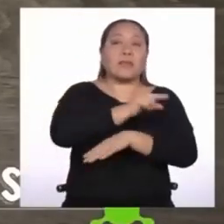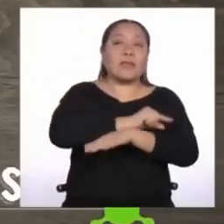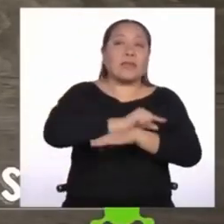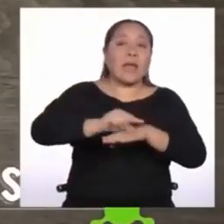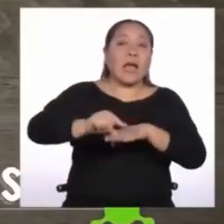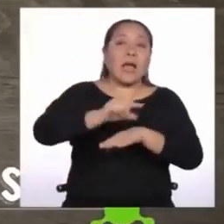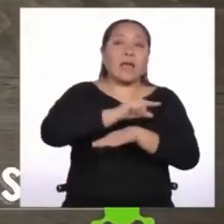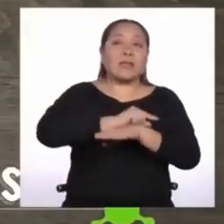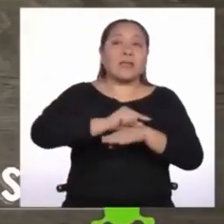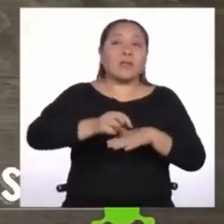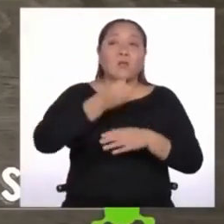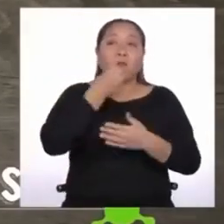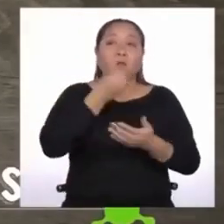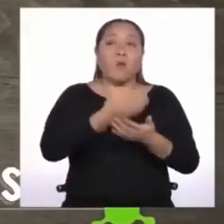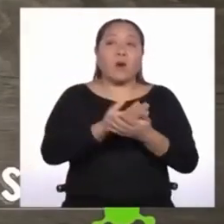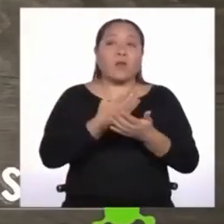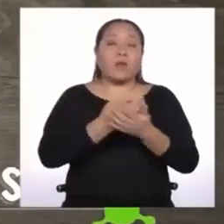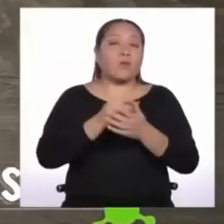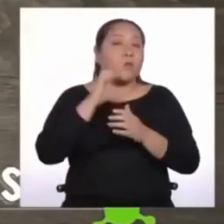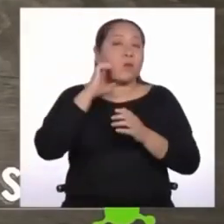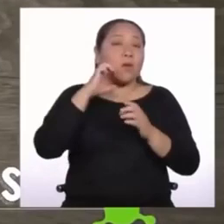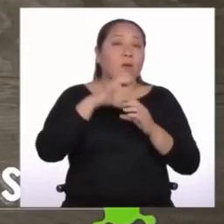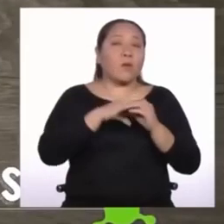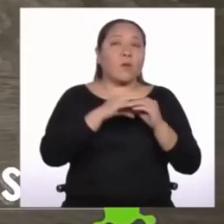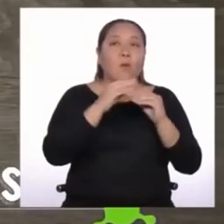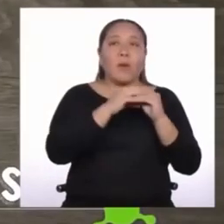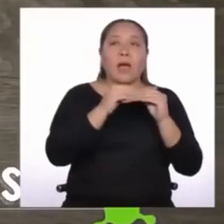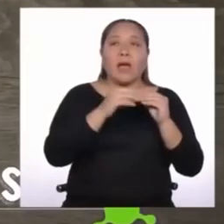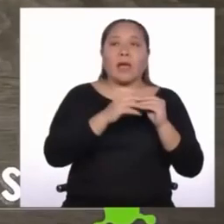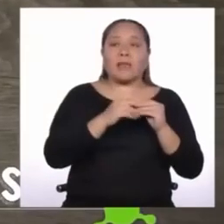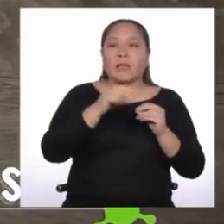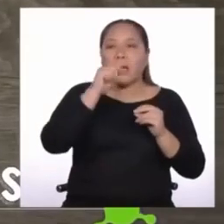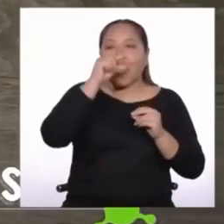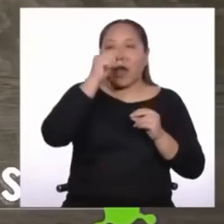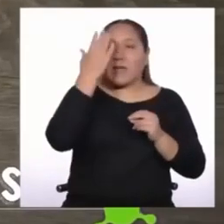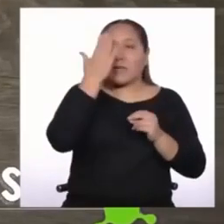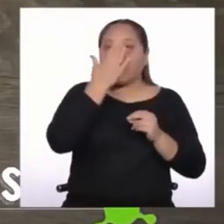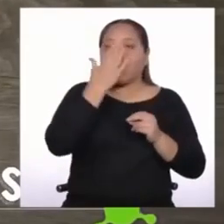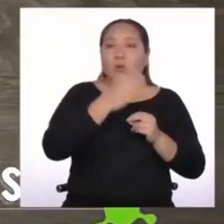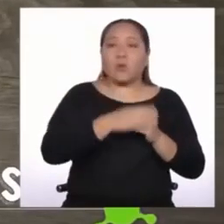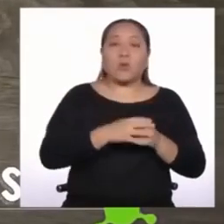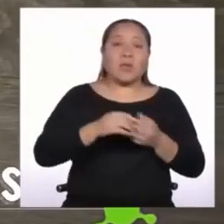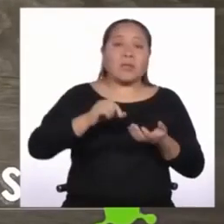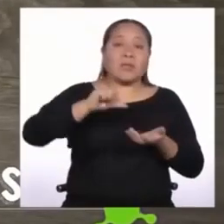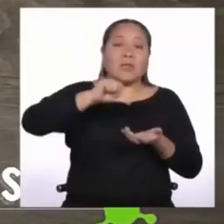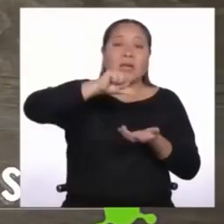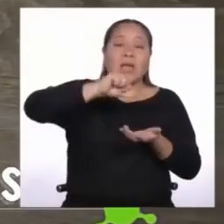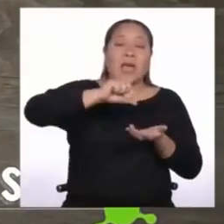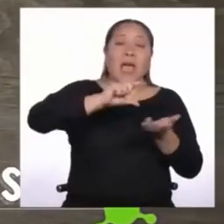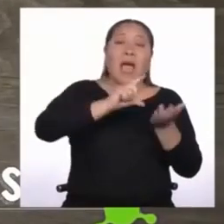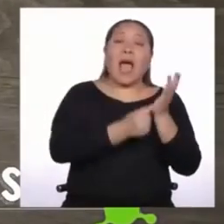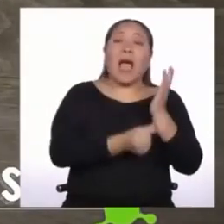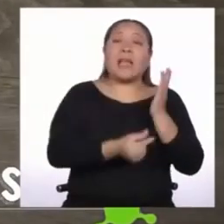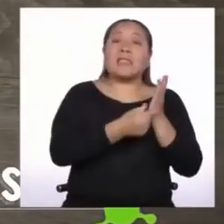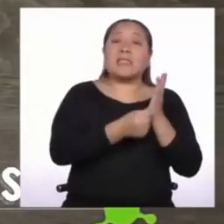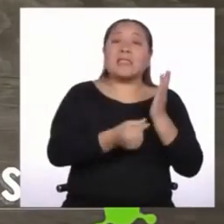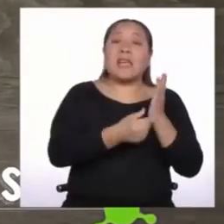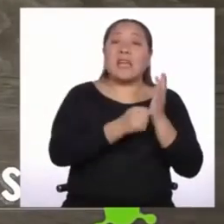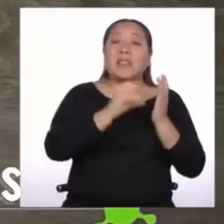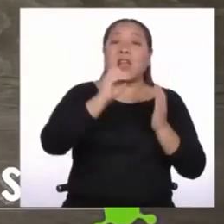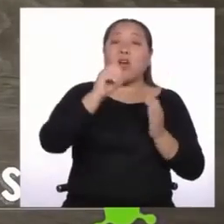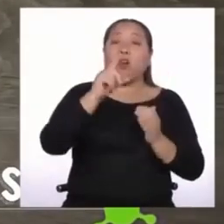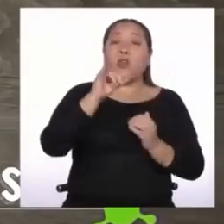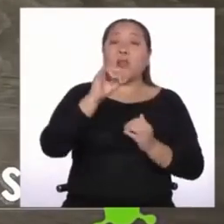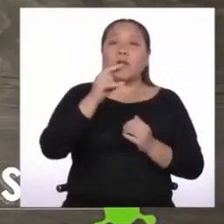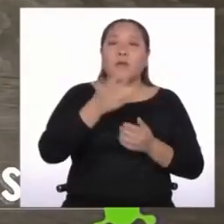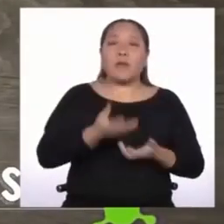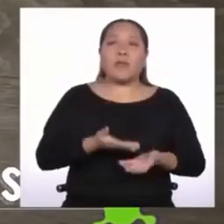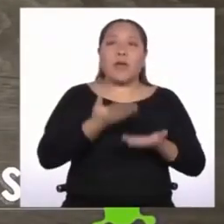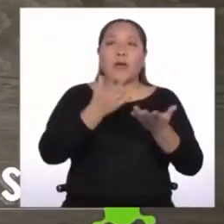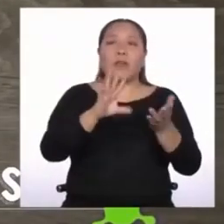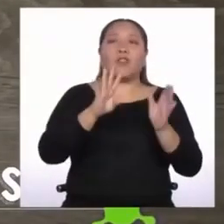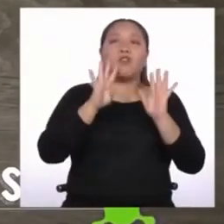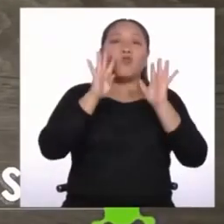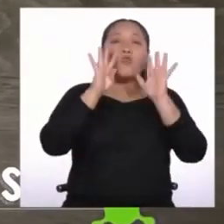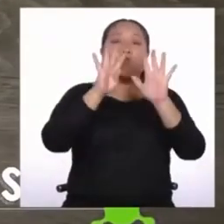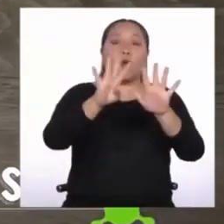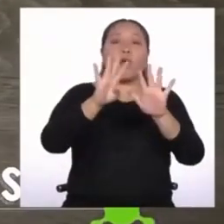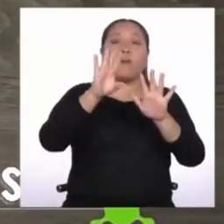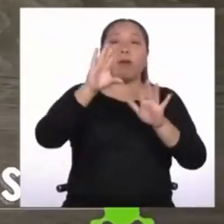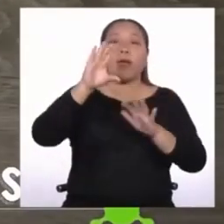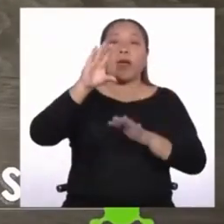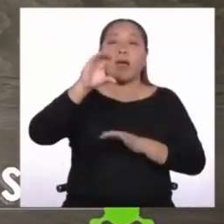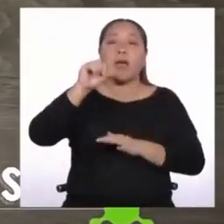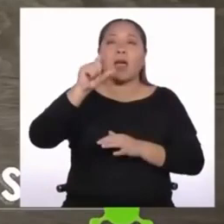grasas buenas, en este caso la pata, las aceitunas o puede ser el aceite de oliva, que nos aporta el doble de energía. 9 calorías